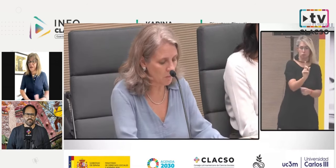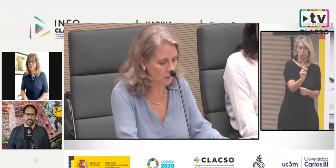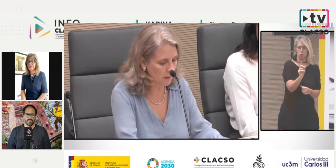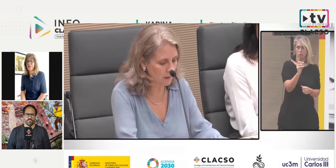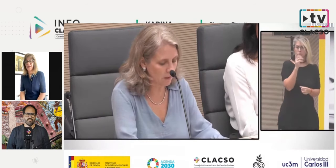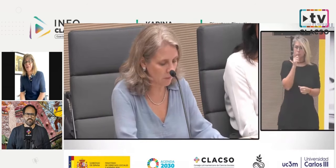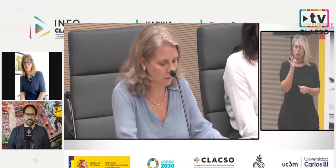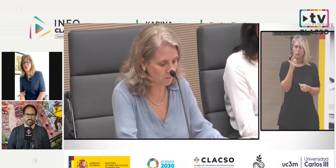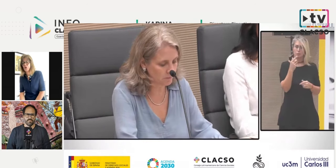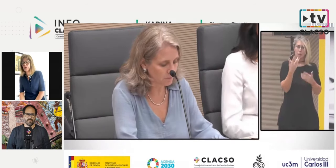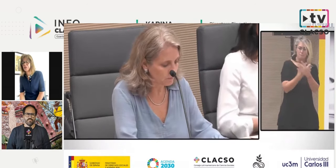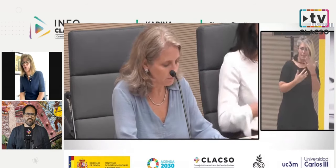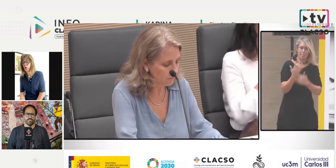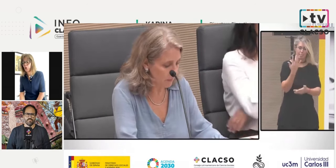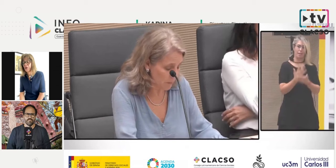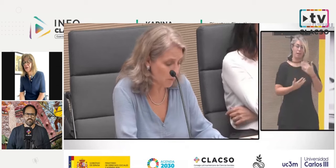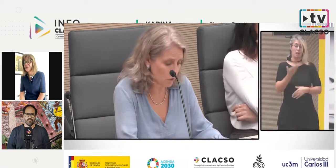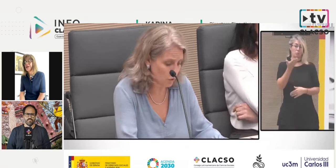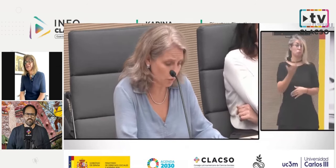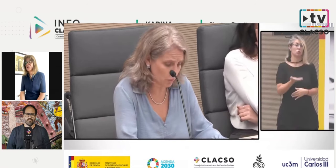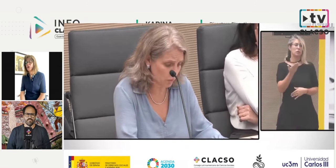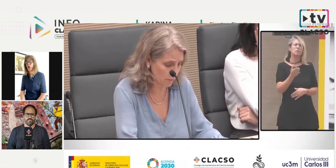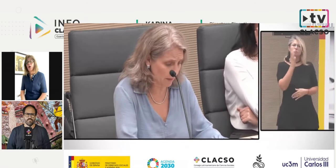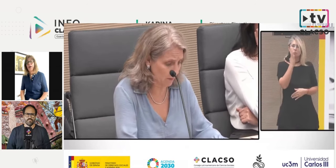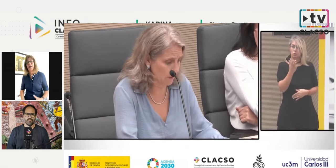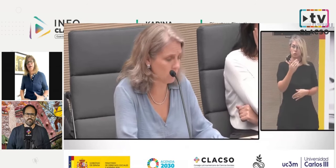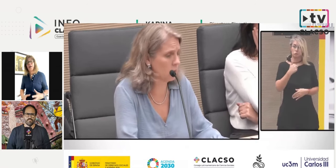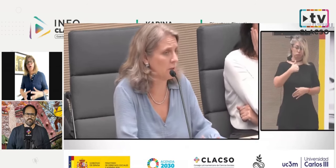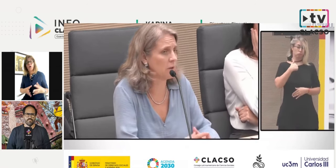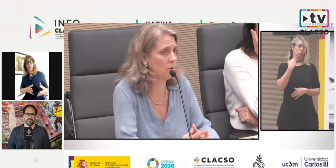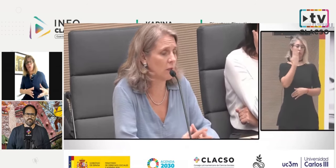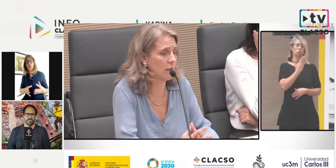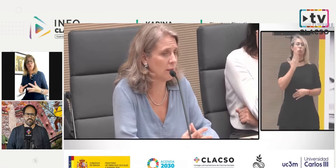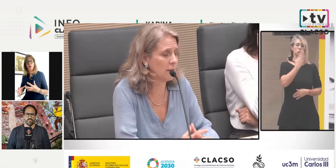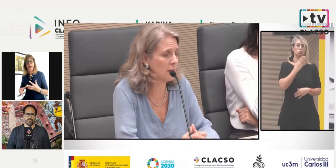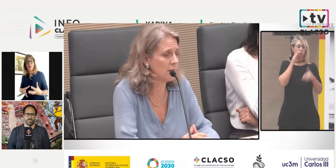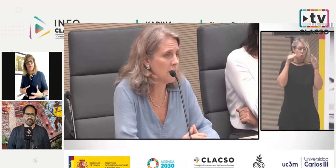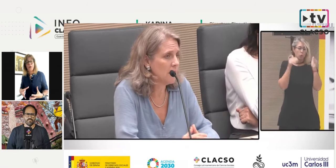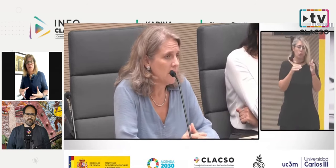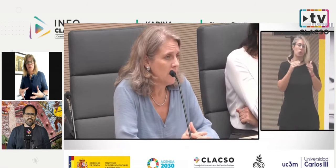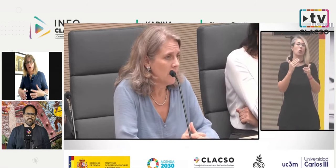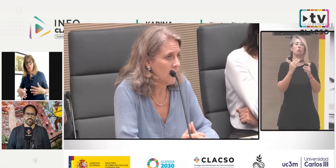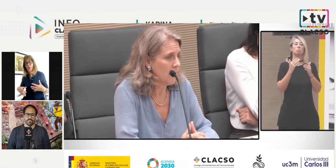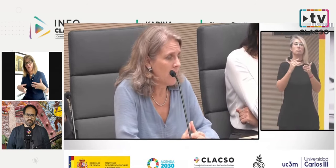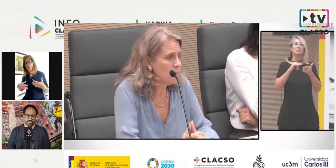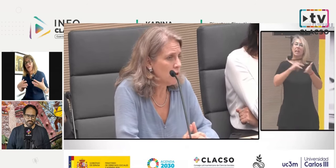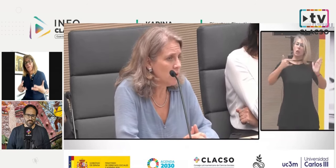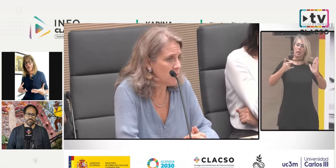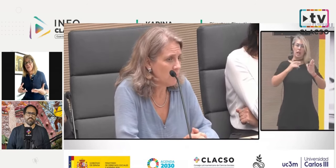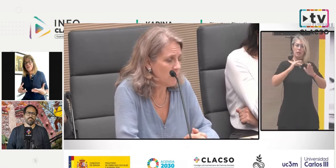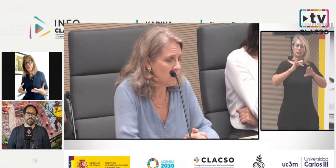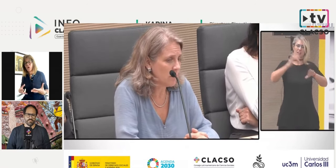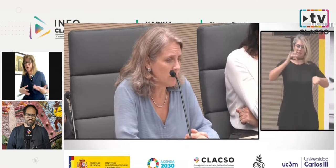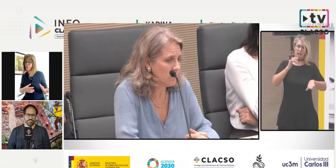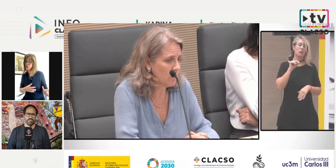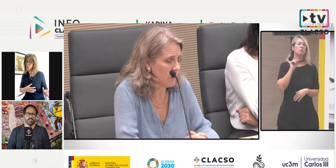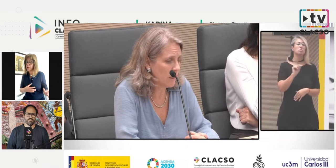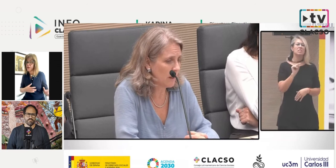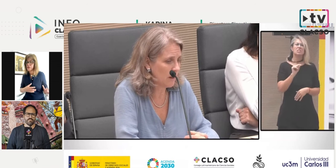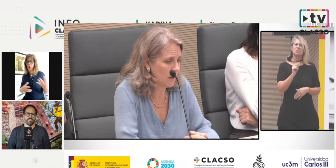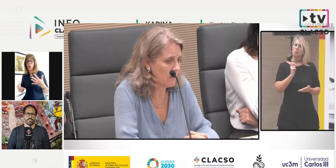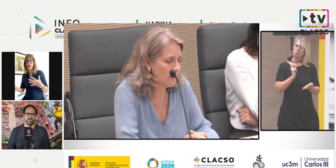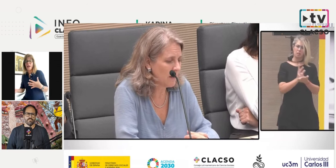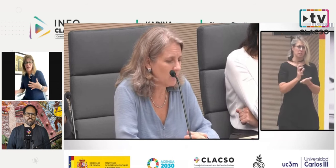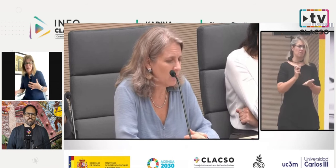en el análisis de las dimensiones económicas, sino en el orden cultural y político por donde han aparecido las